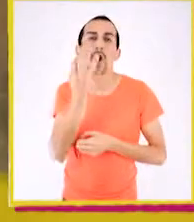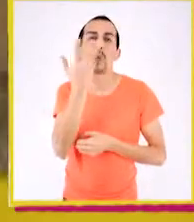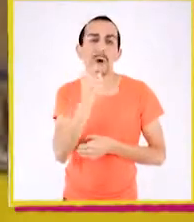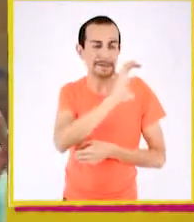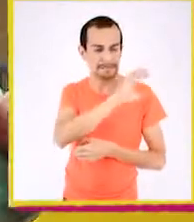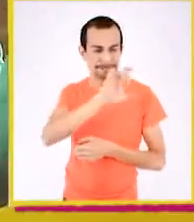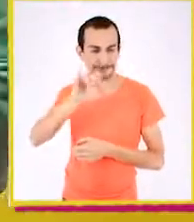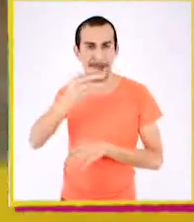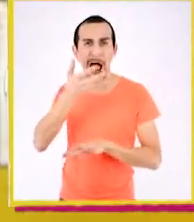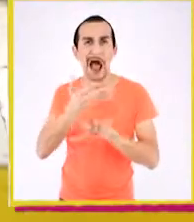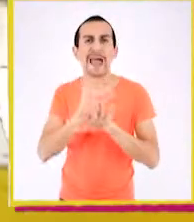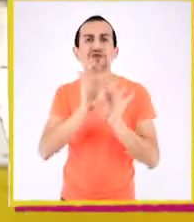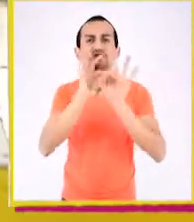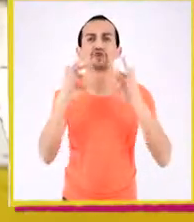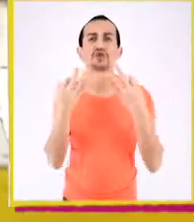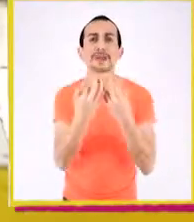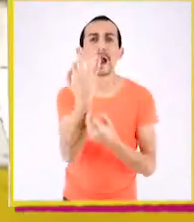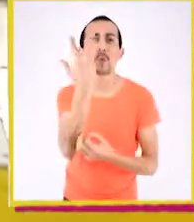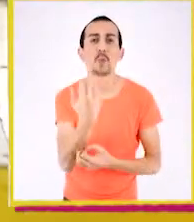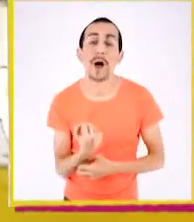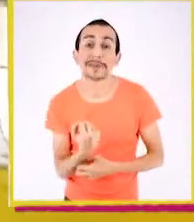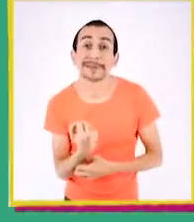¿Cuántas letras tiene nuestro alfabeto?